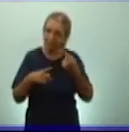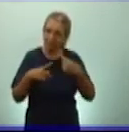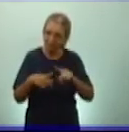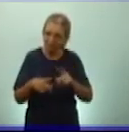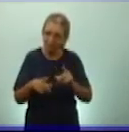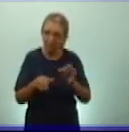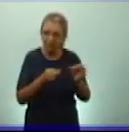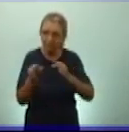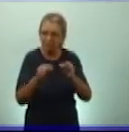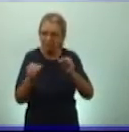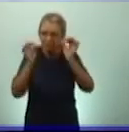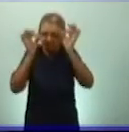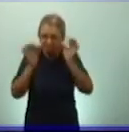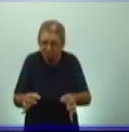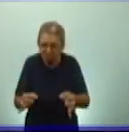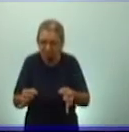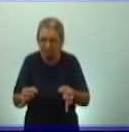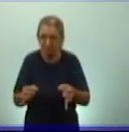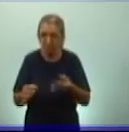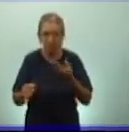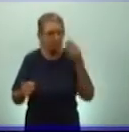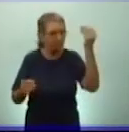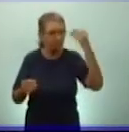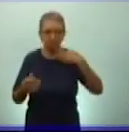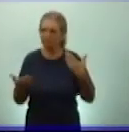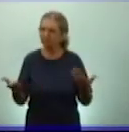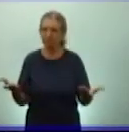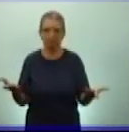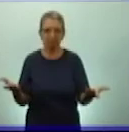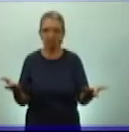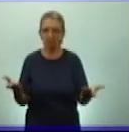nadie sabe a ciencia cierta cómo es que funcionaban.